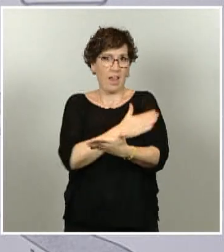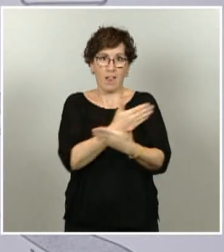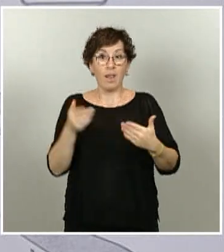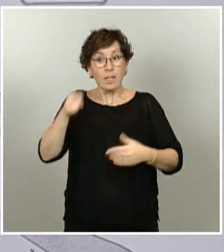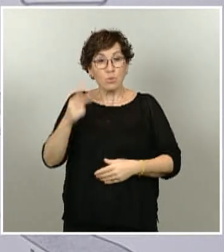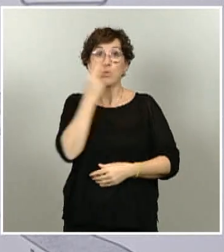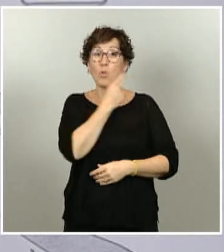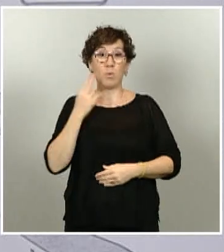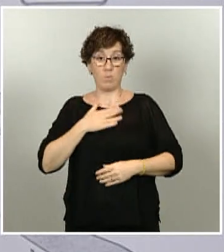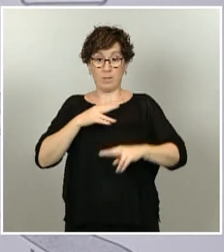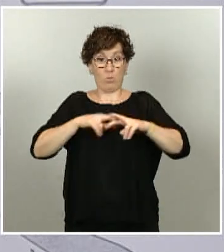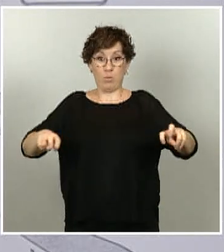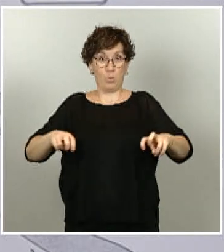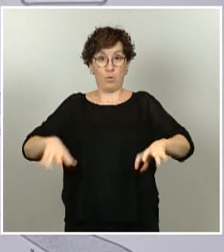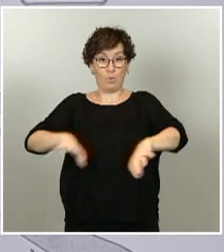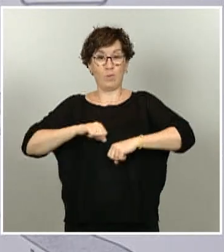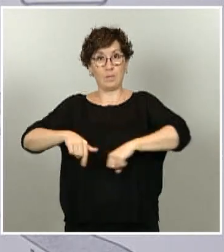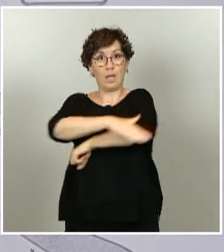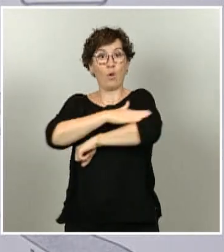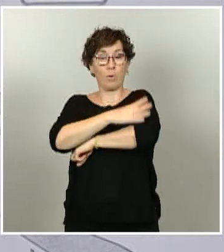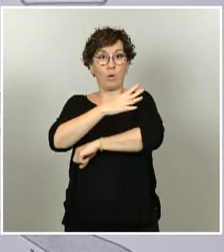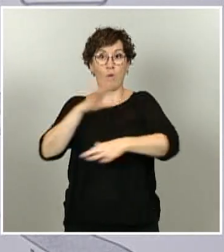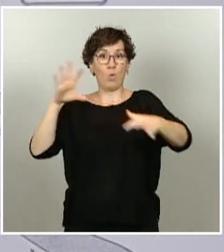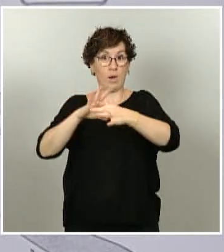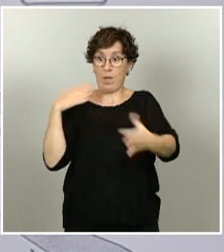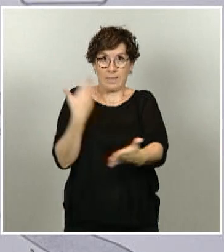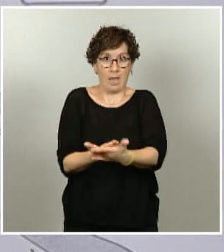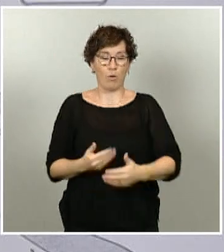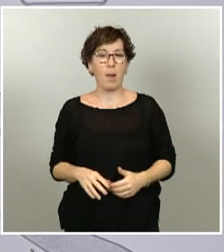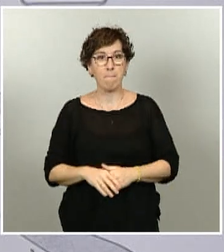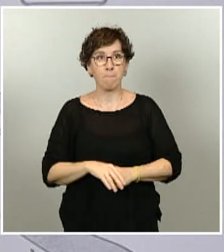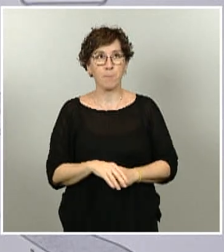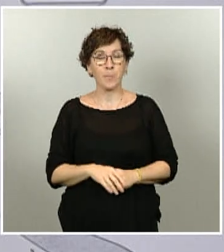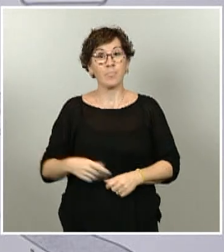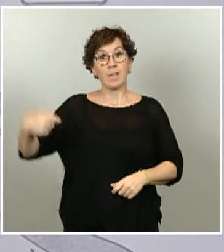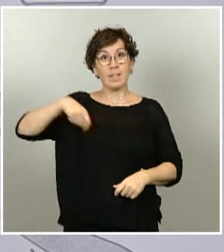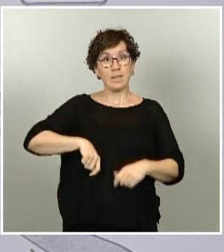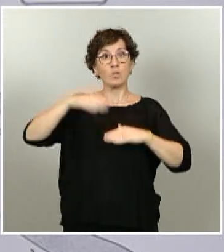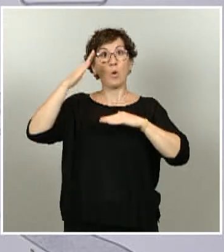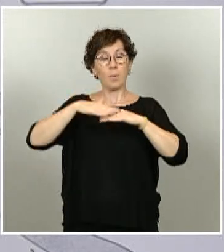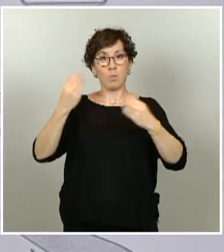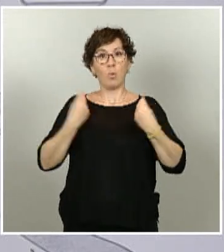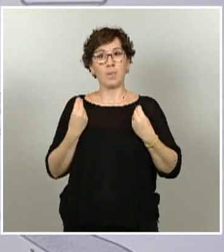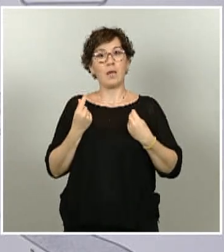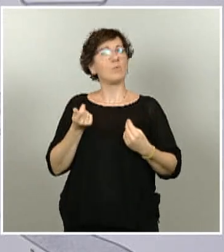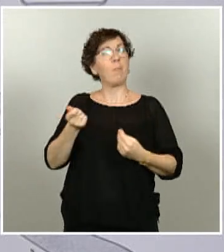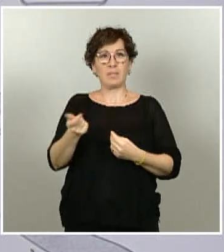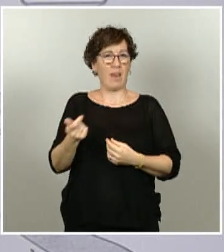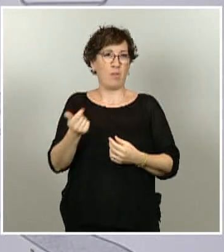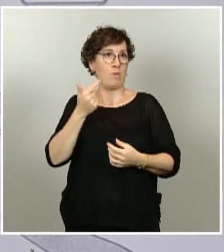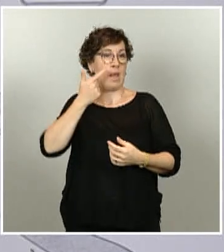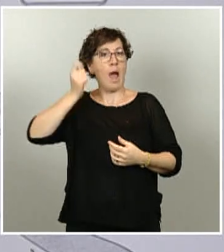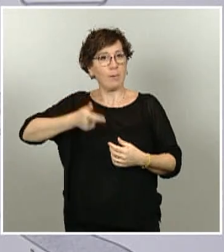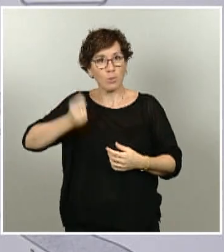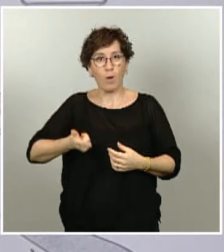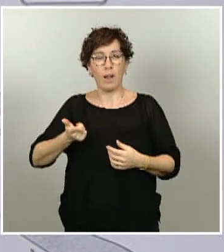andadura de este Gobierno de coalición. El ingreso mínimo vital será una prestación habitual, permanente, que ya